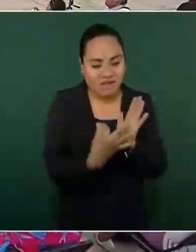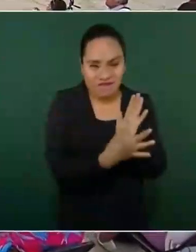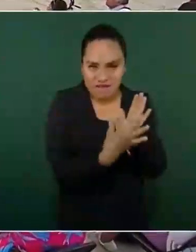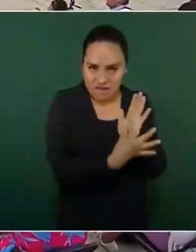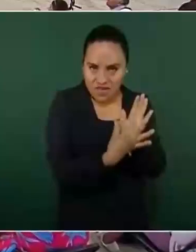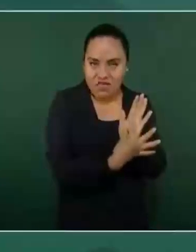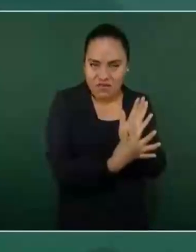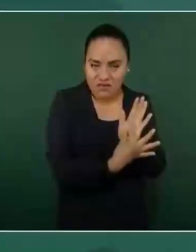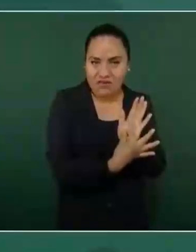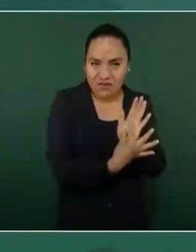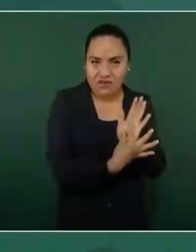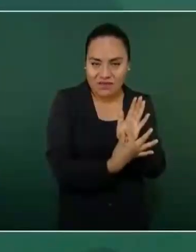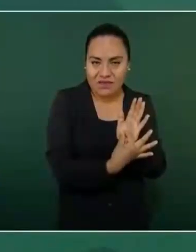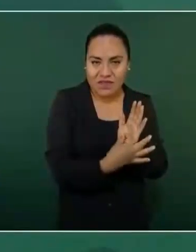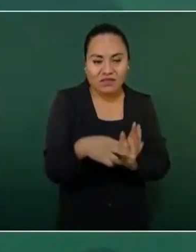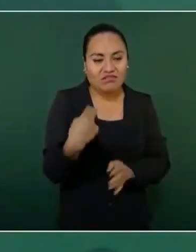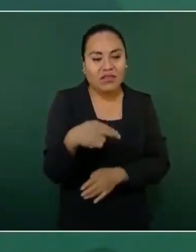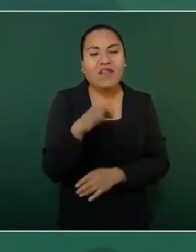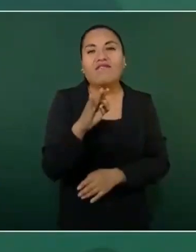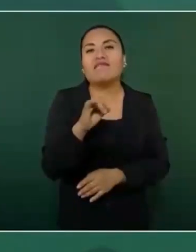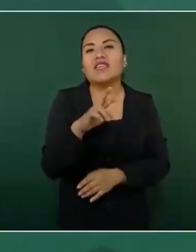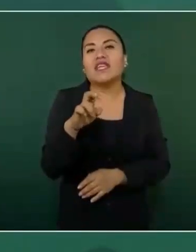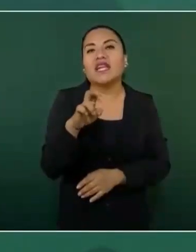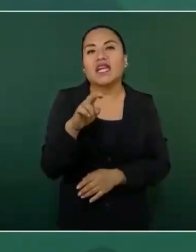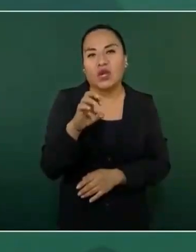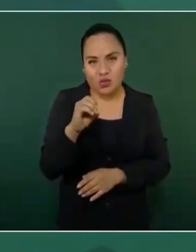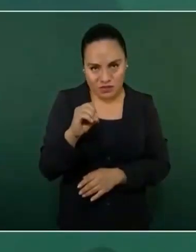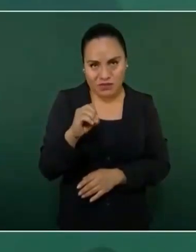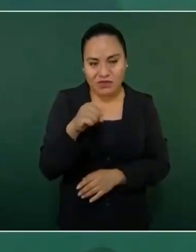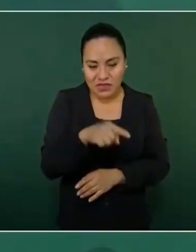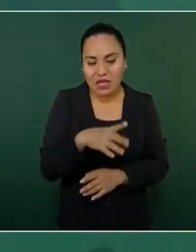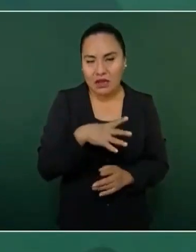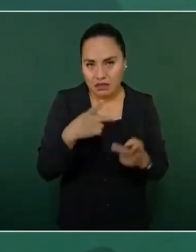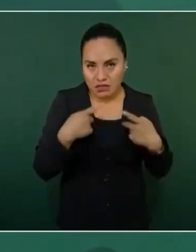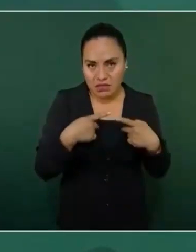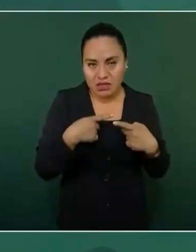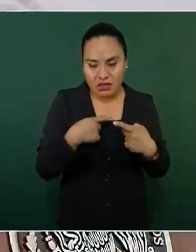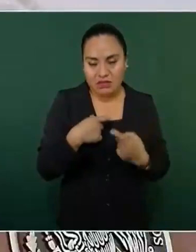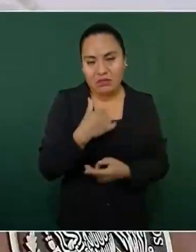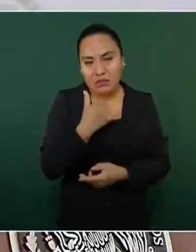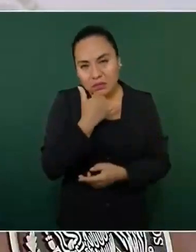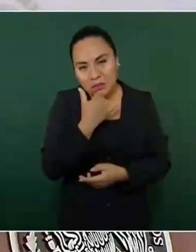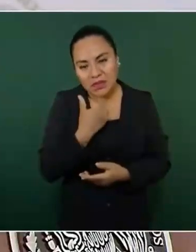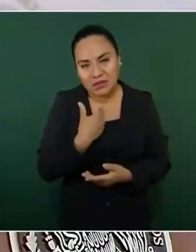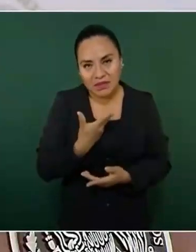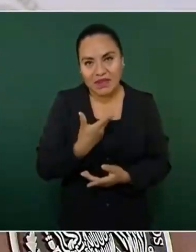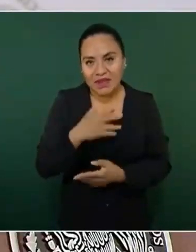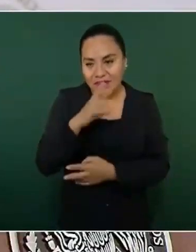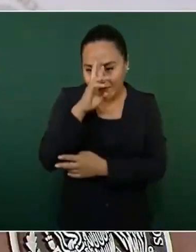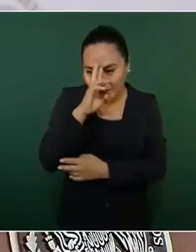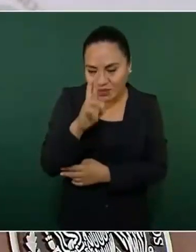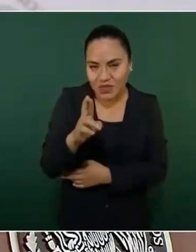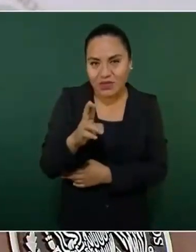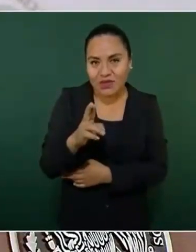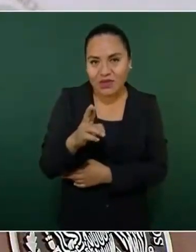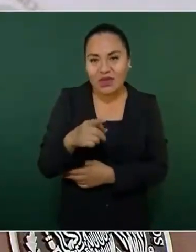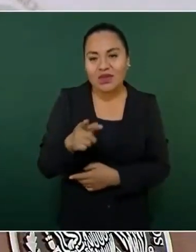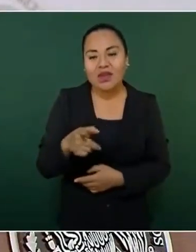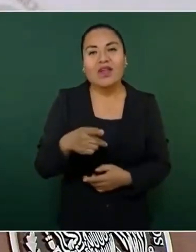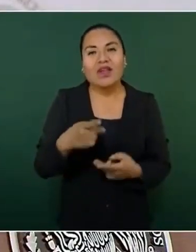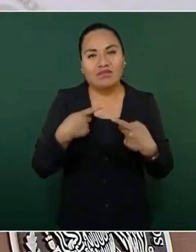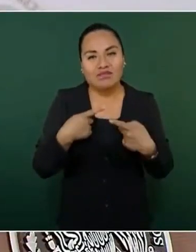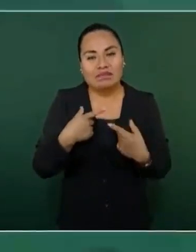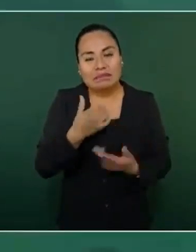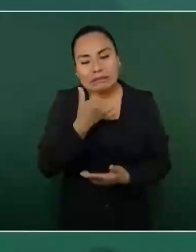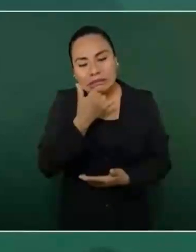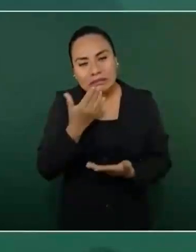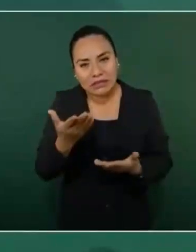Lo voy a decir así de manera amable, respetuosa, cariñosa. Nos están pirateando